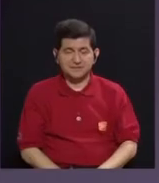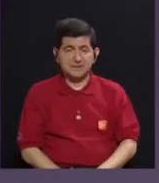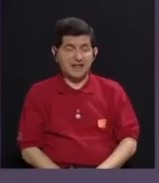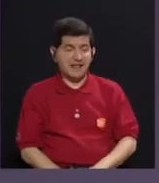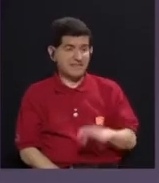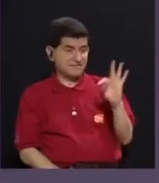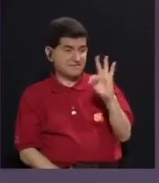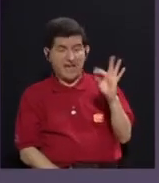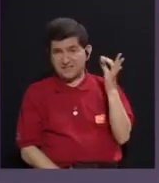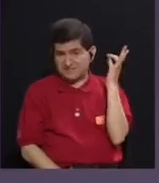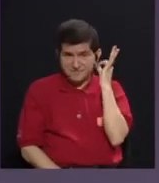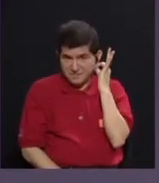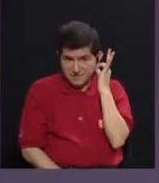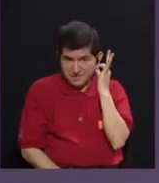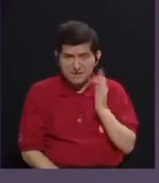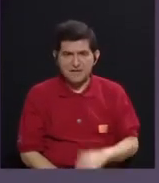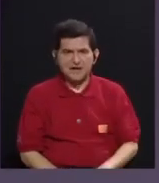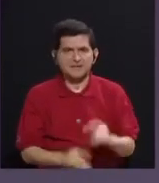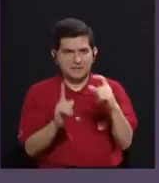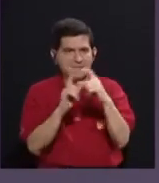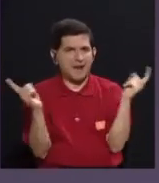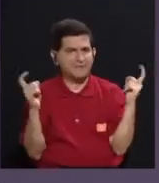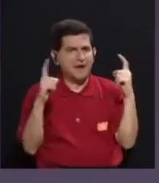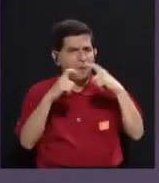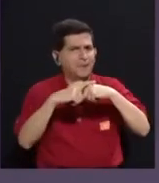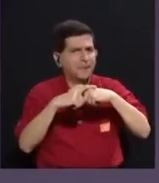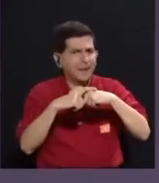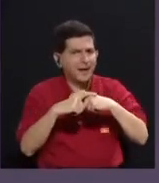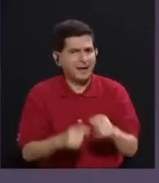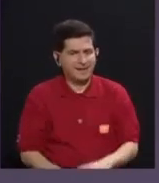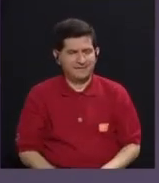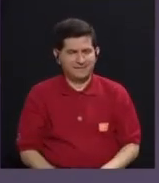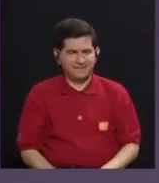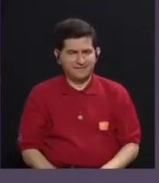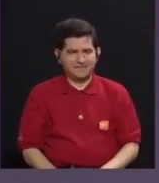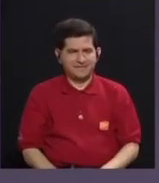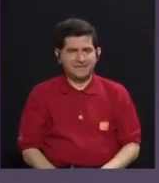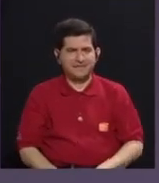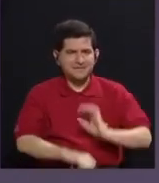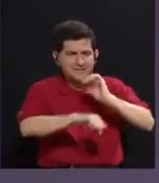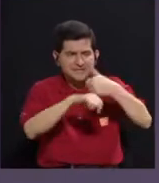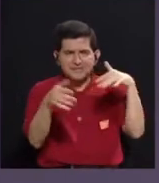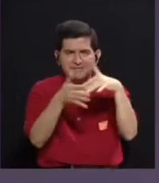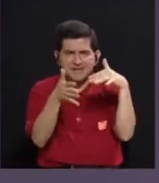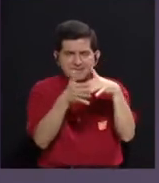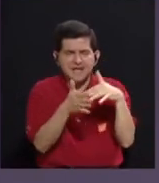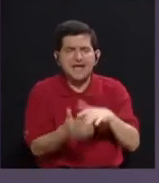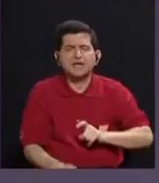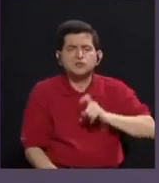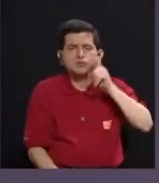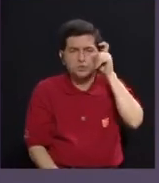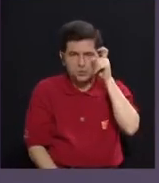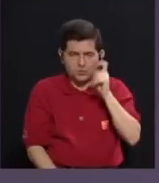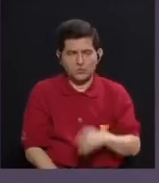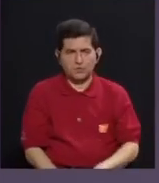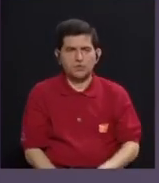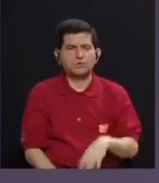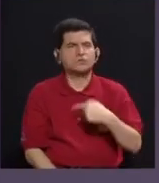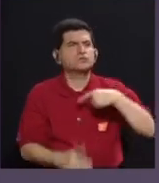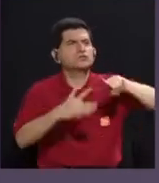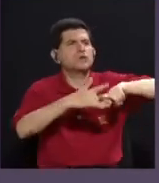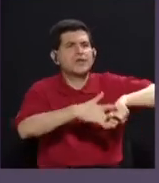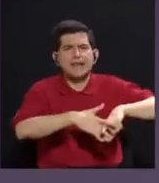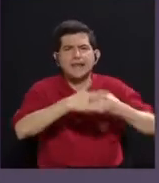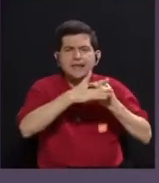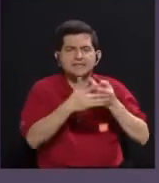Transfeminidad es un término complejo, se crean los estudios de género principalmente. Yo parto